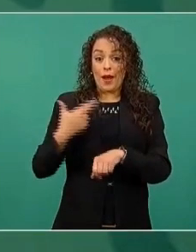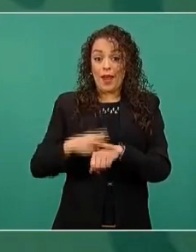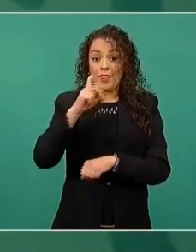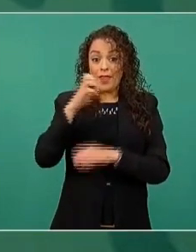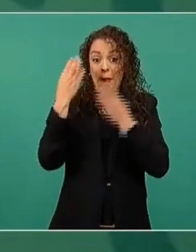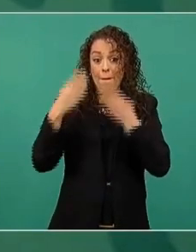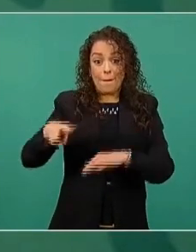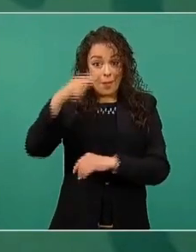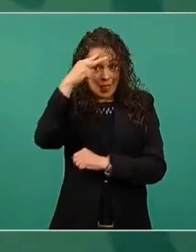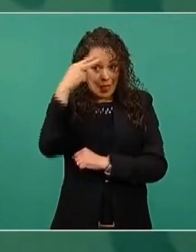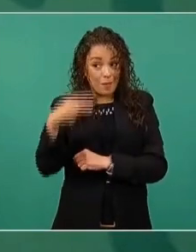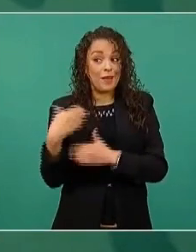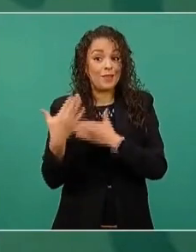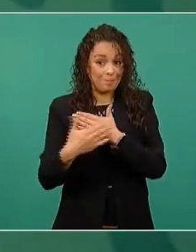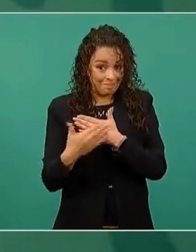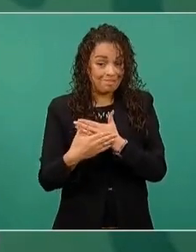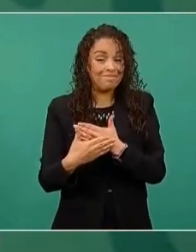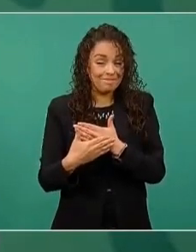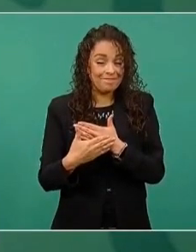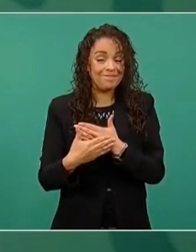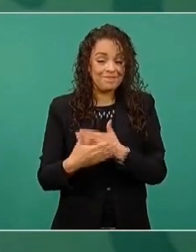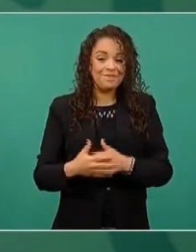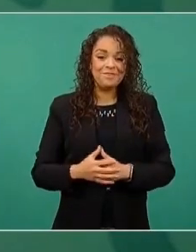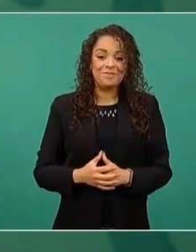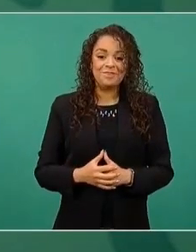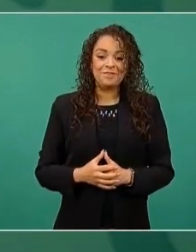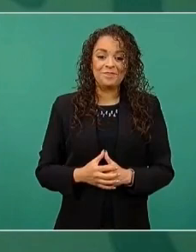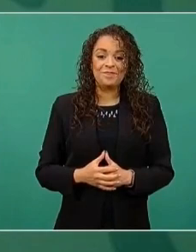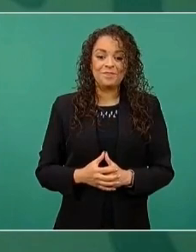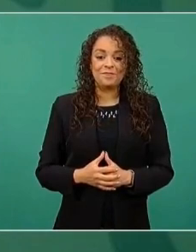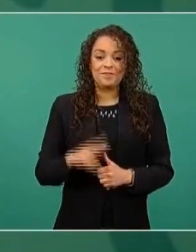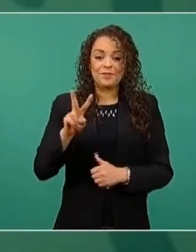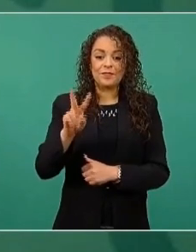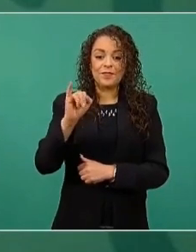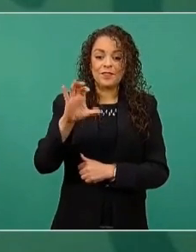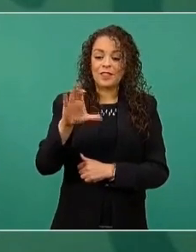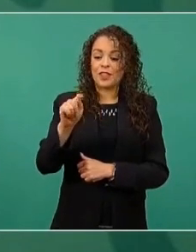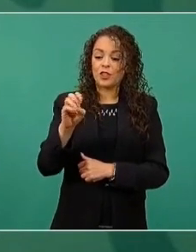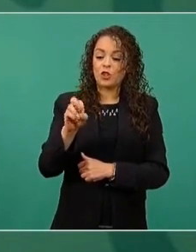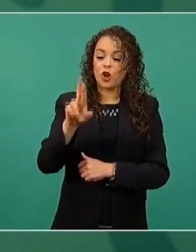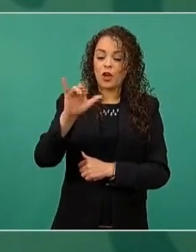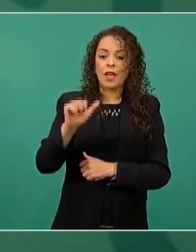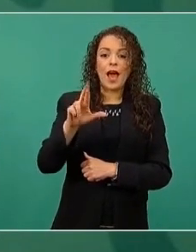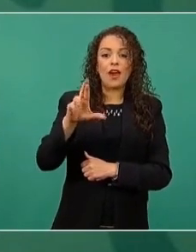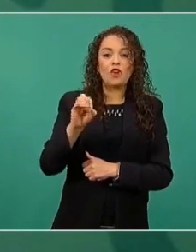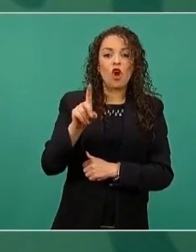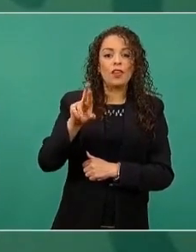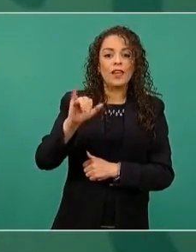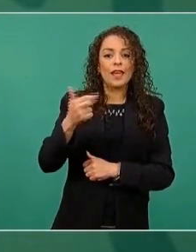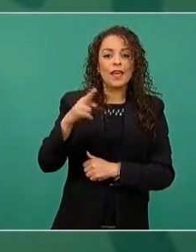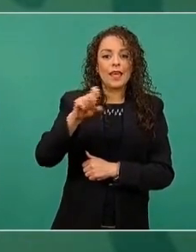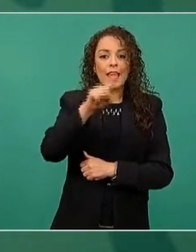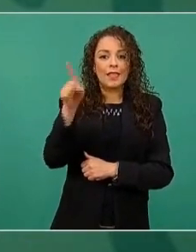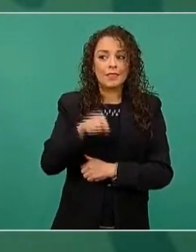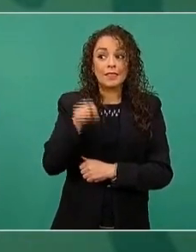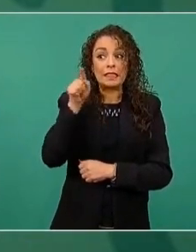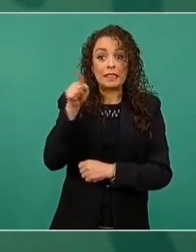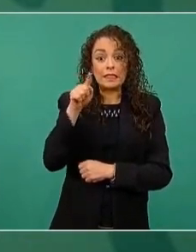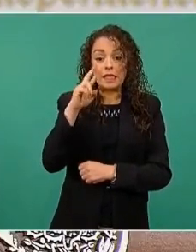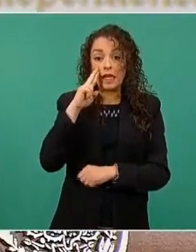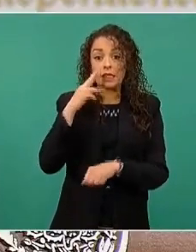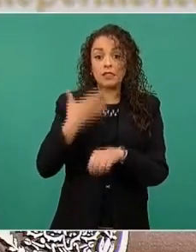Victoria Rodríguez, que es la encargada